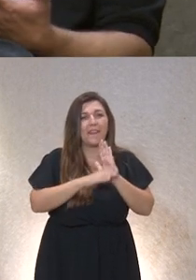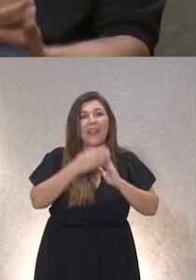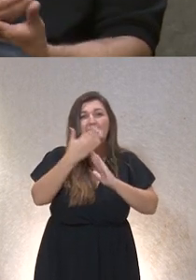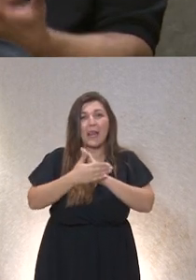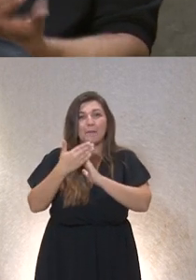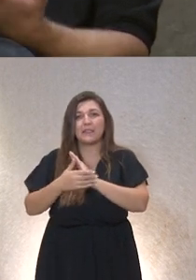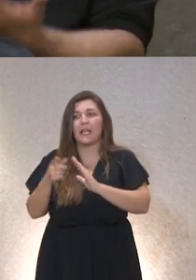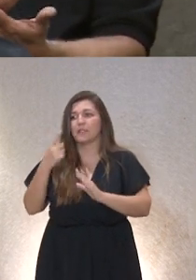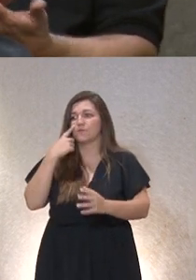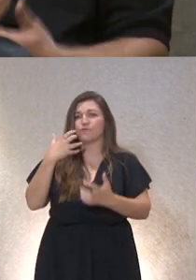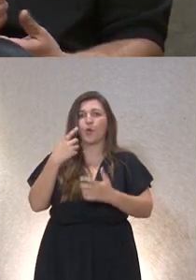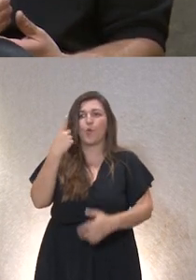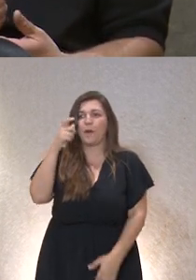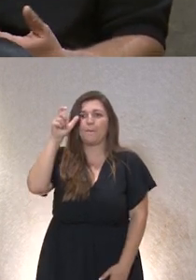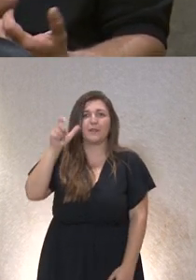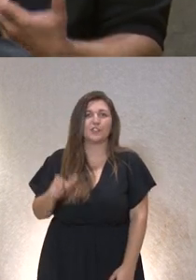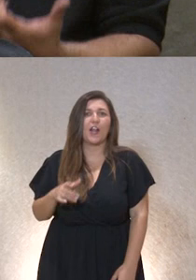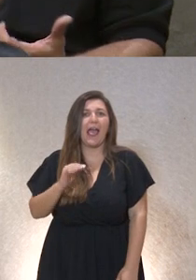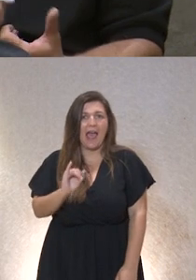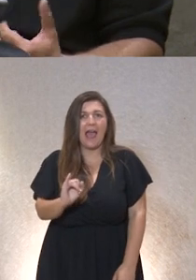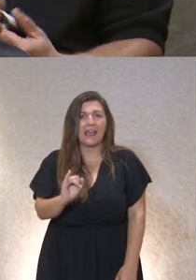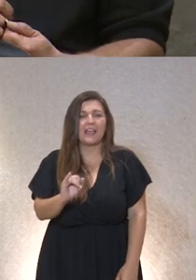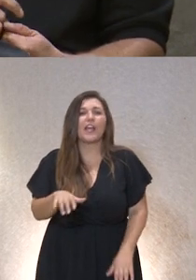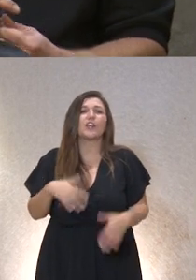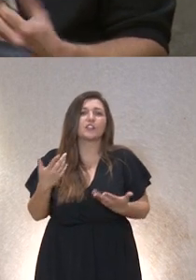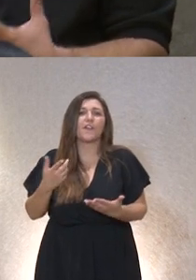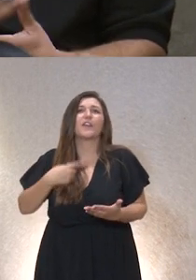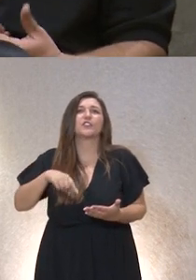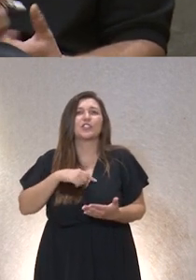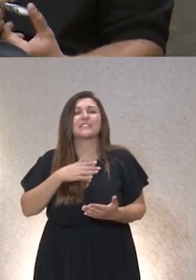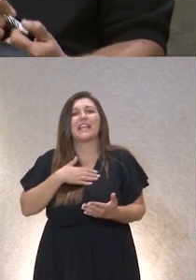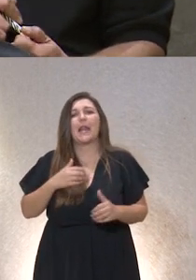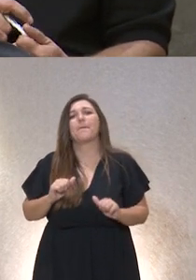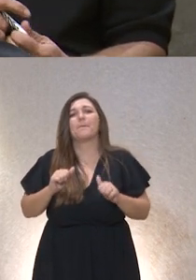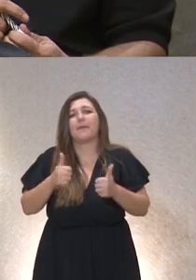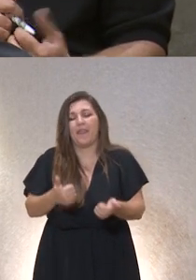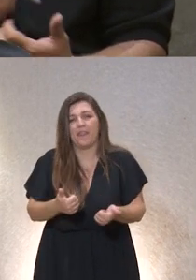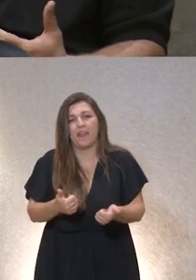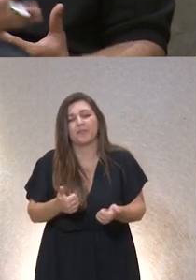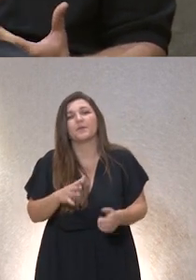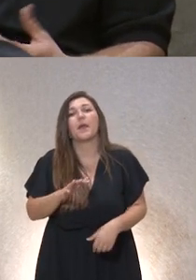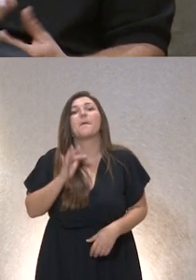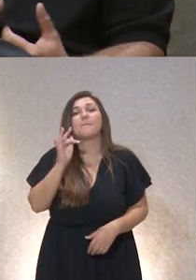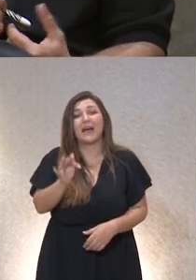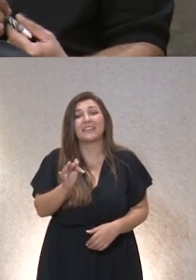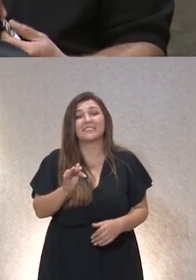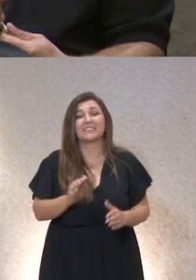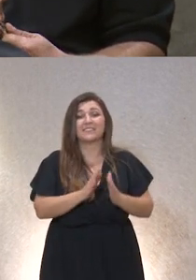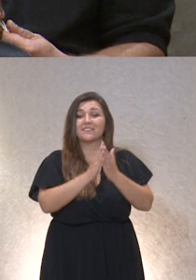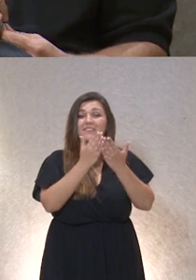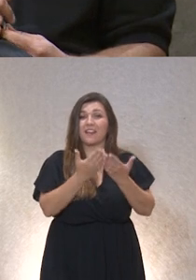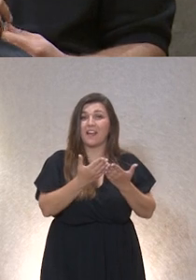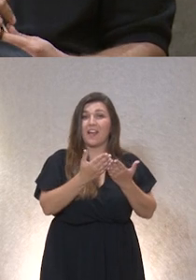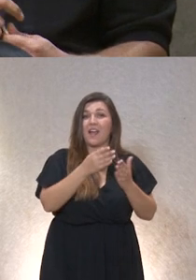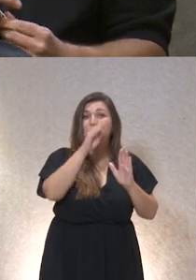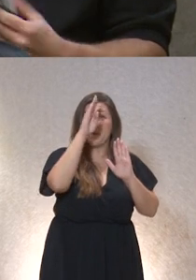evidencia tan grande solo en una persona o sea que eso nos llevó conocíamos también a través de estos manuales que se habían editado por